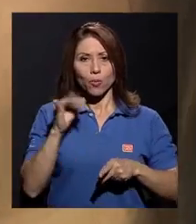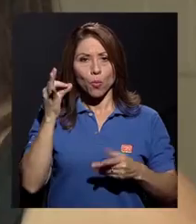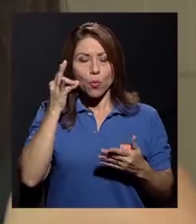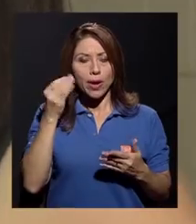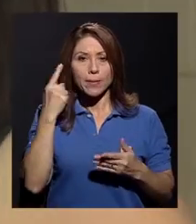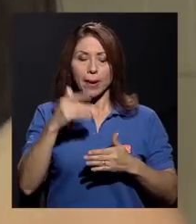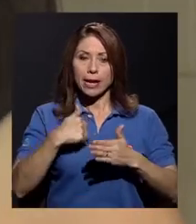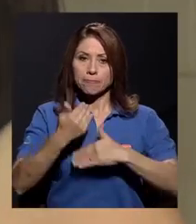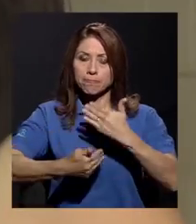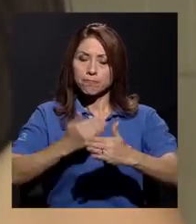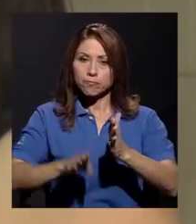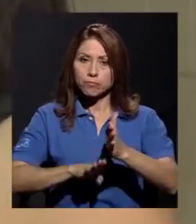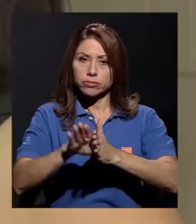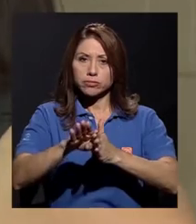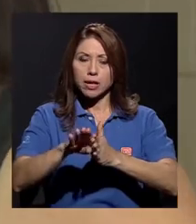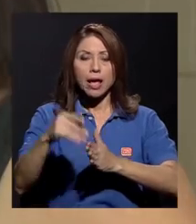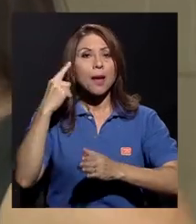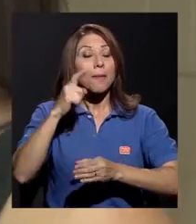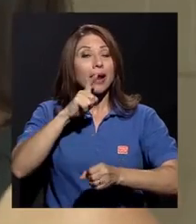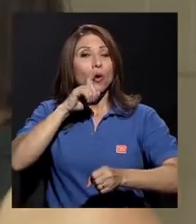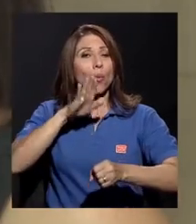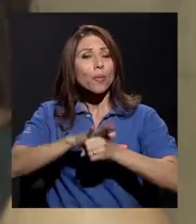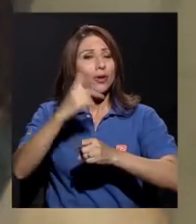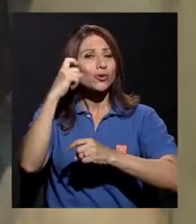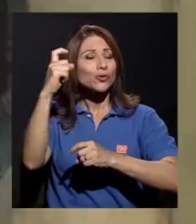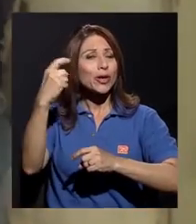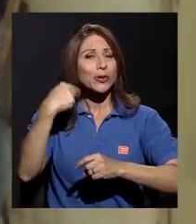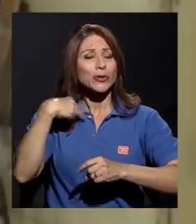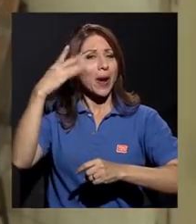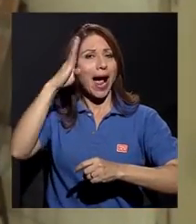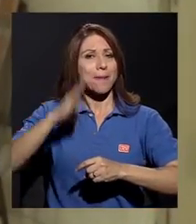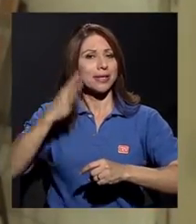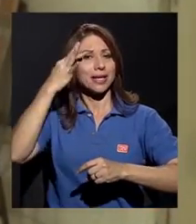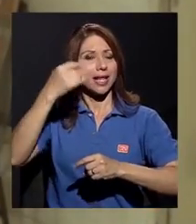adelante, para cumplir un sueño que jamás creí que iba a cumplir.